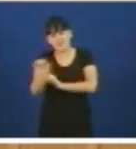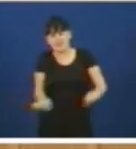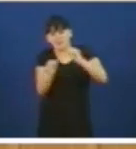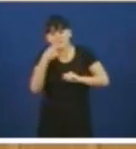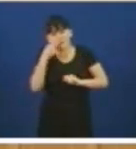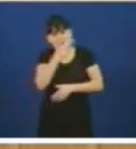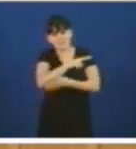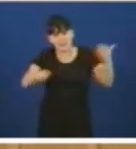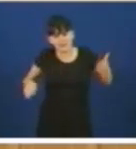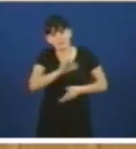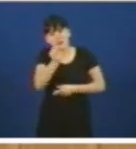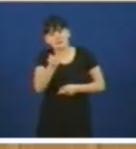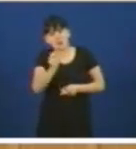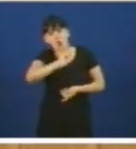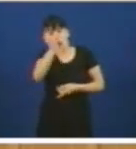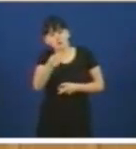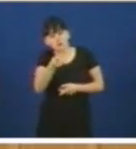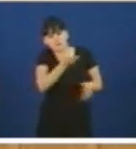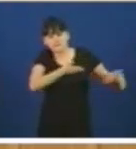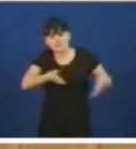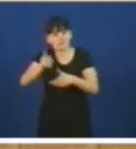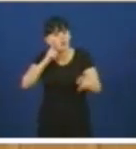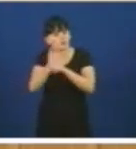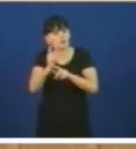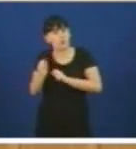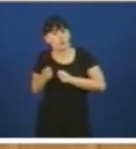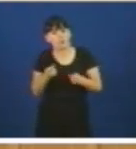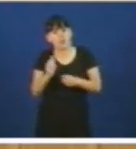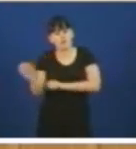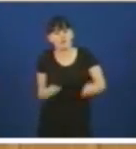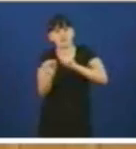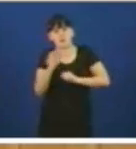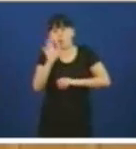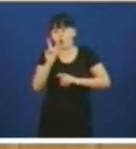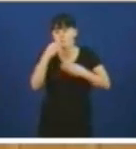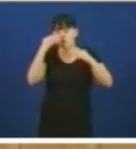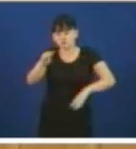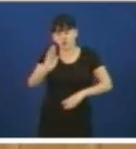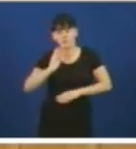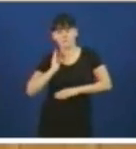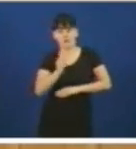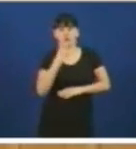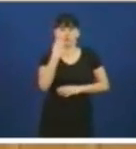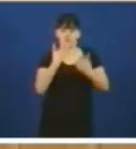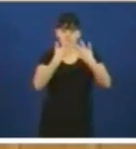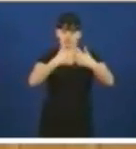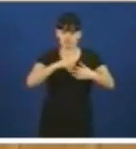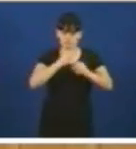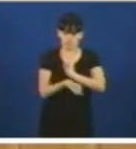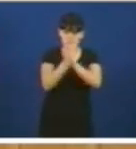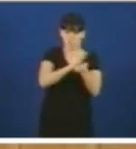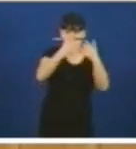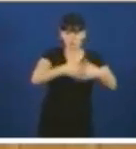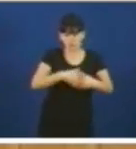poidesen paliar a grave situación dos nosos hasta leiros castigados históricamente por dúas reconversións industriais polo veto da Unión